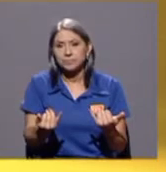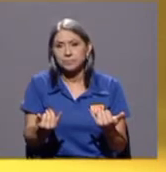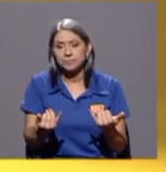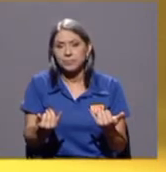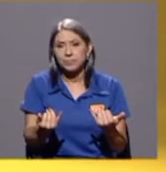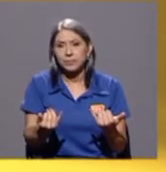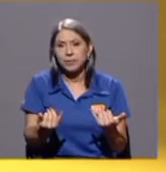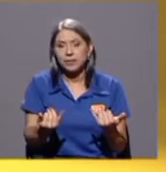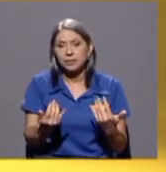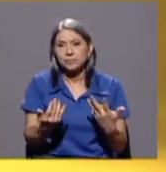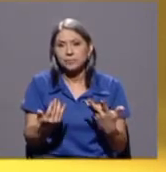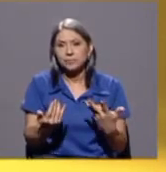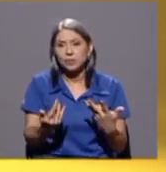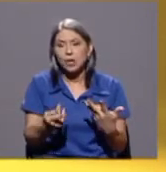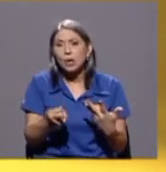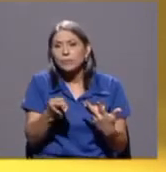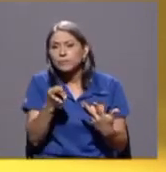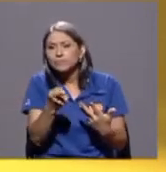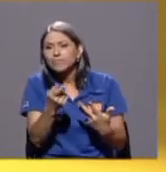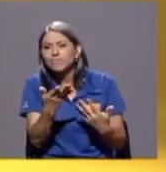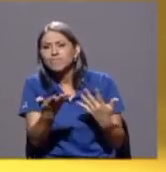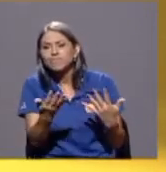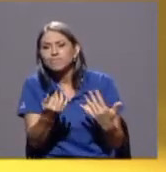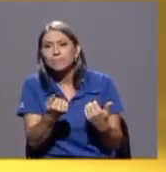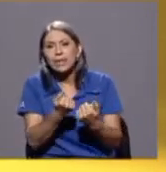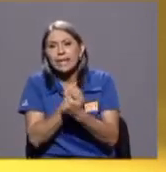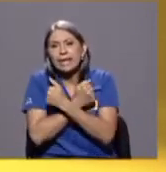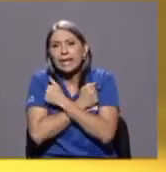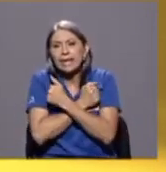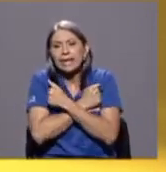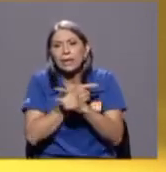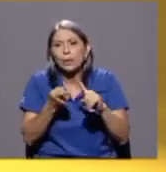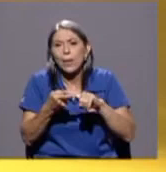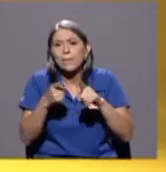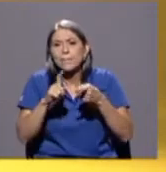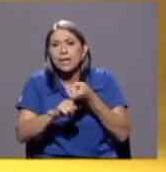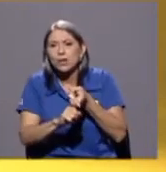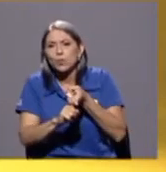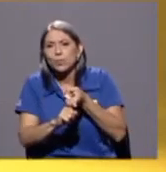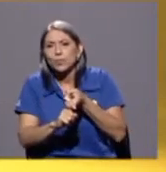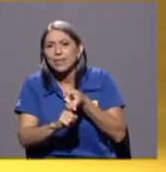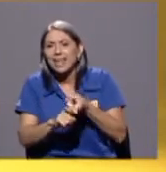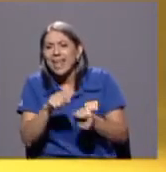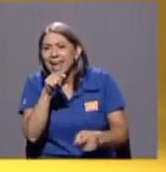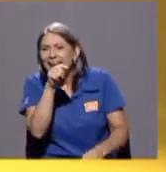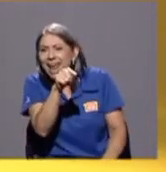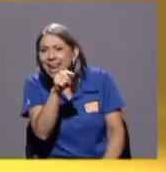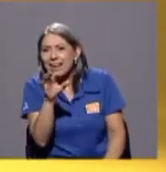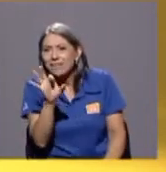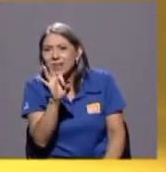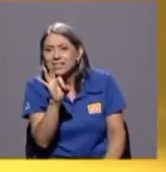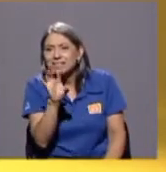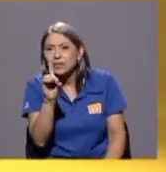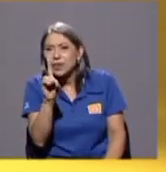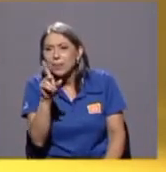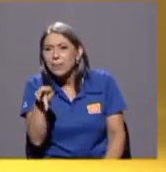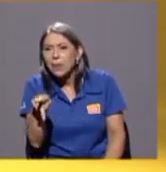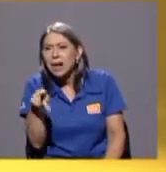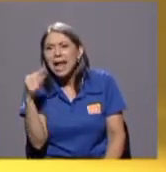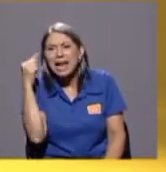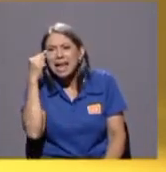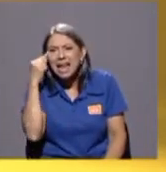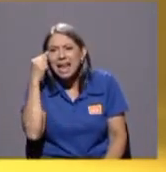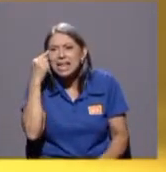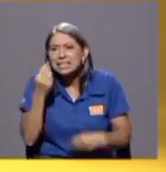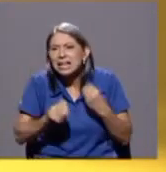querido amigo que estaría pensando él que hay que hacer y no pensemos en este año